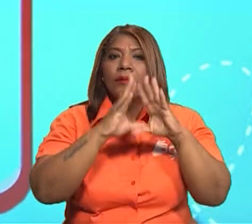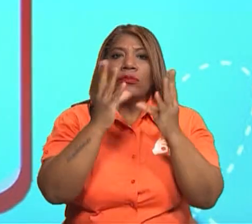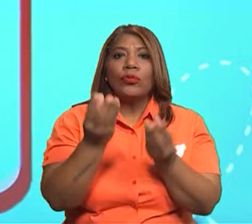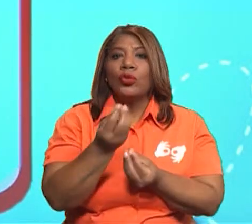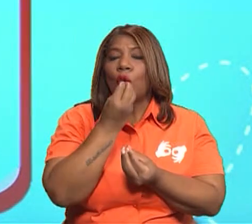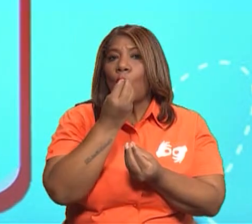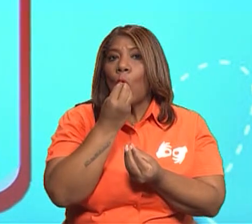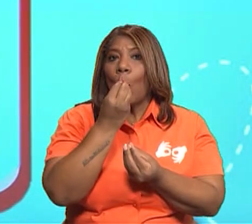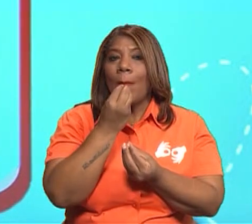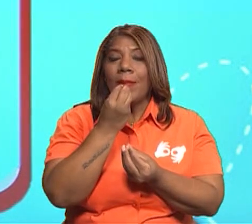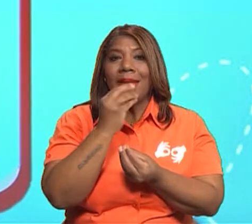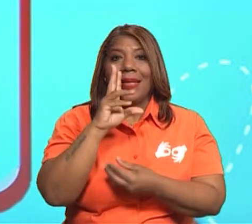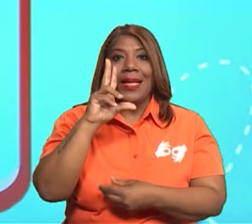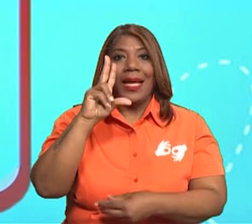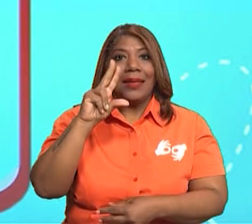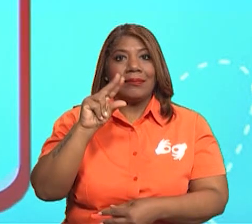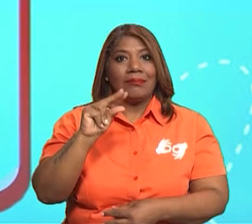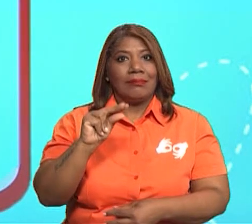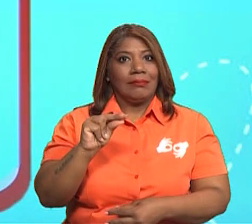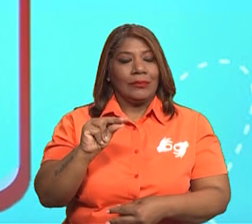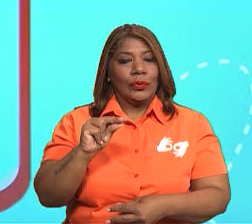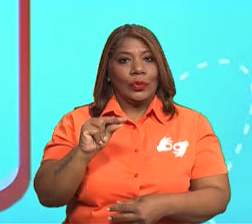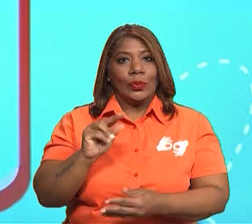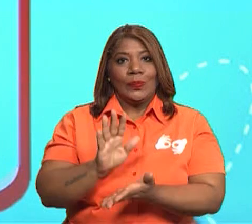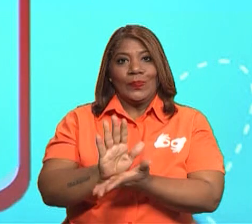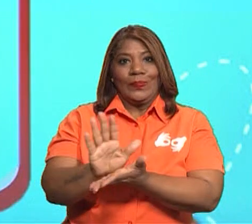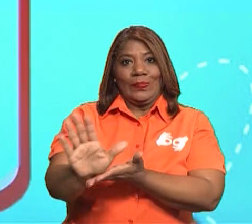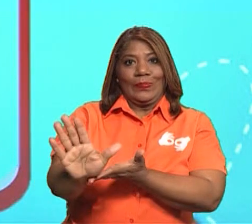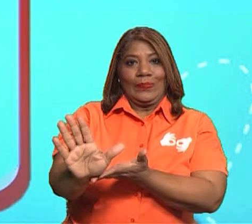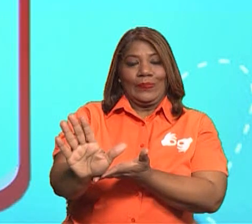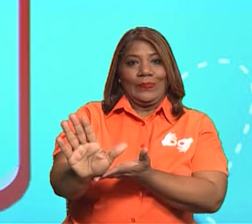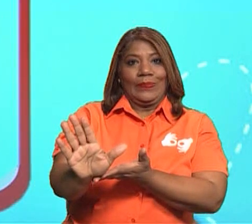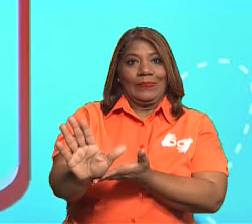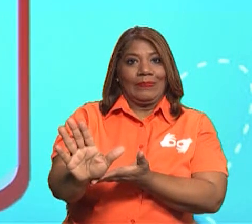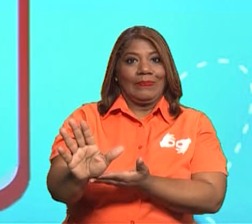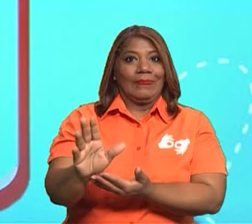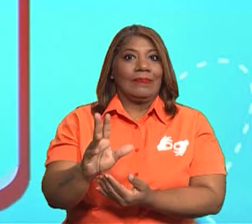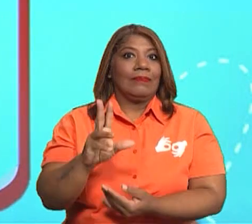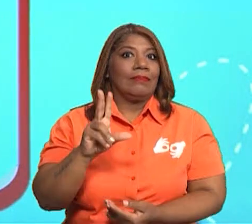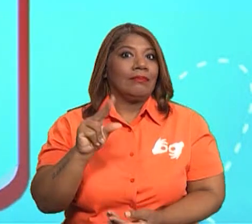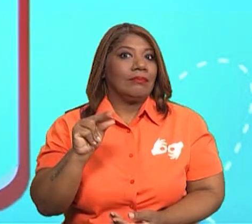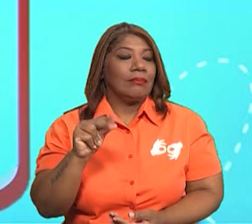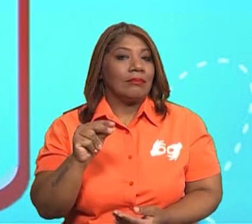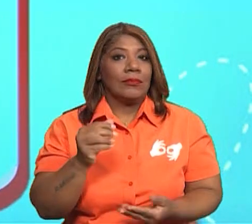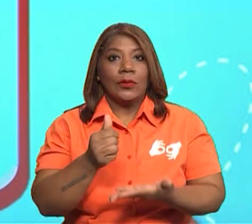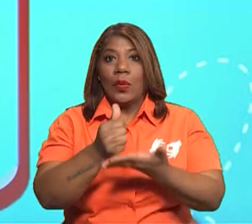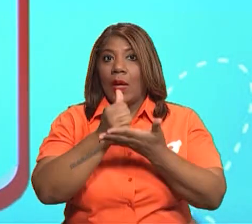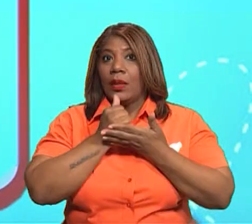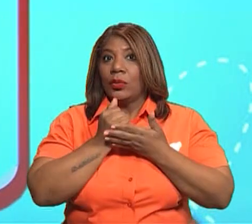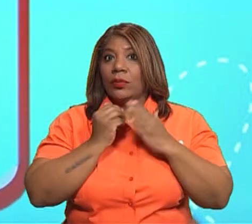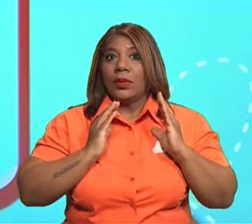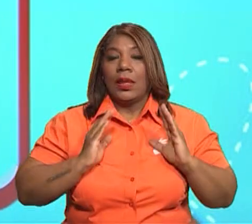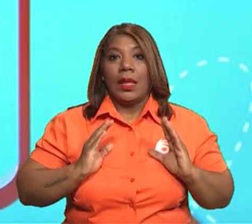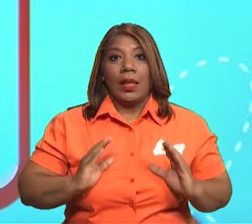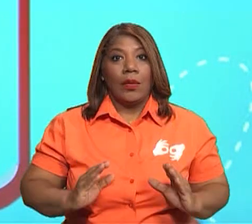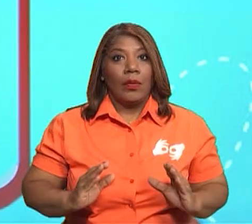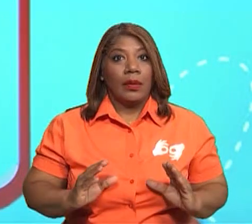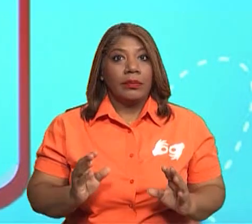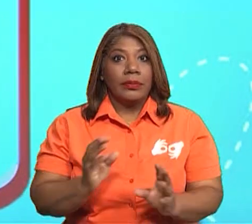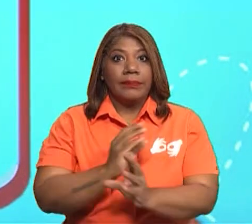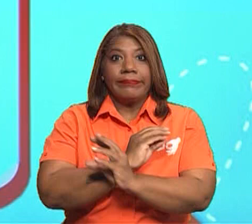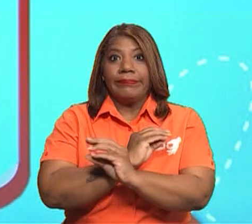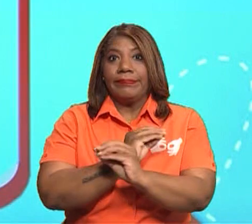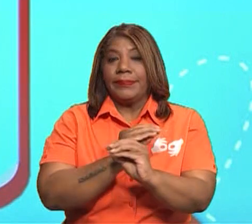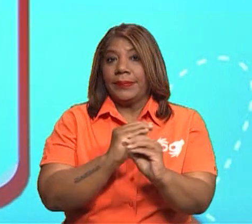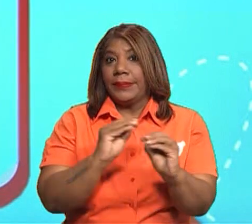Como antes te hice una interpretación, ¿no? A los que no aportan nutriente a nuestro cuerpo. ¿Ok?